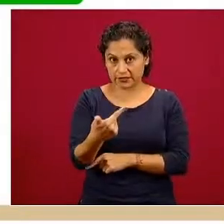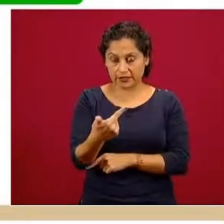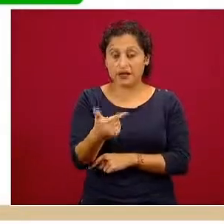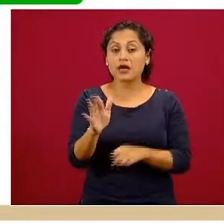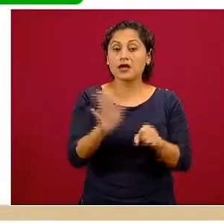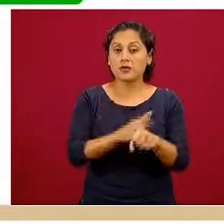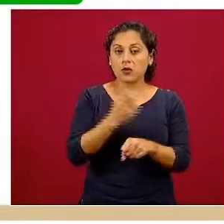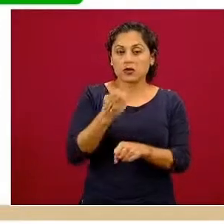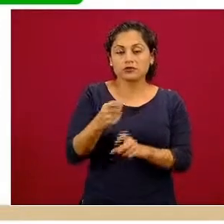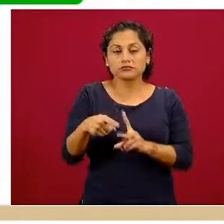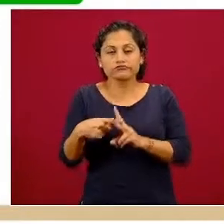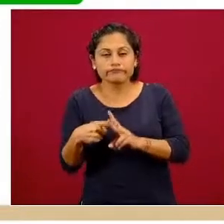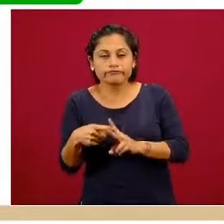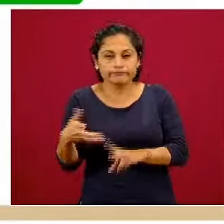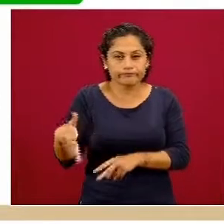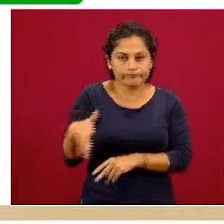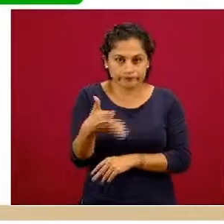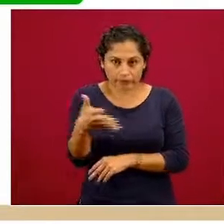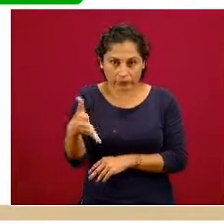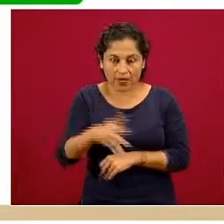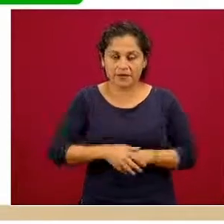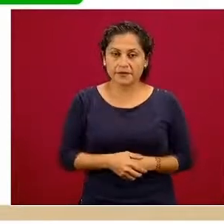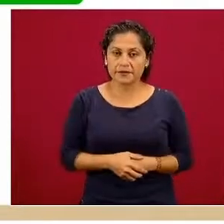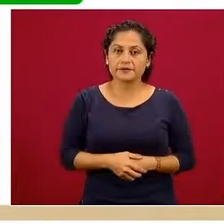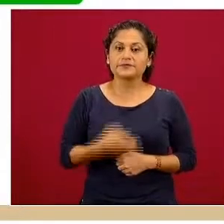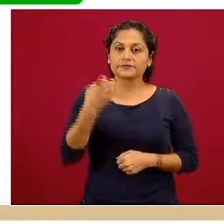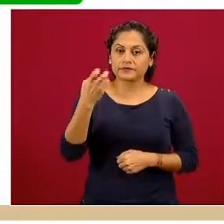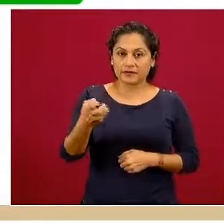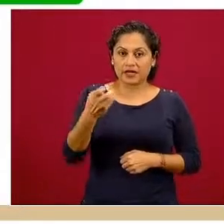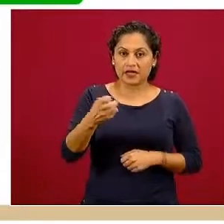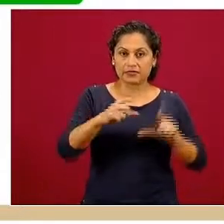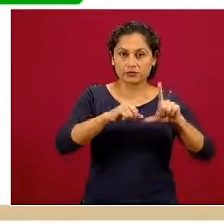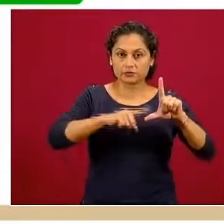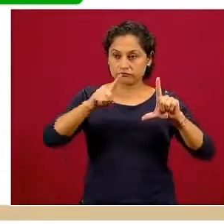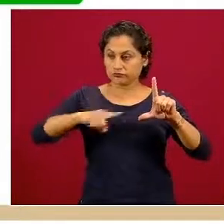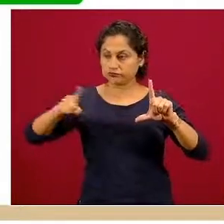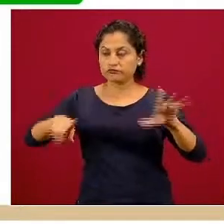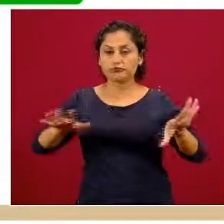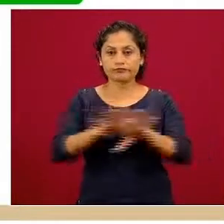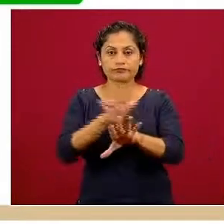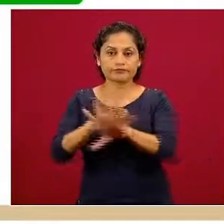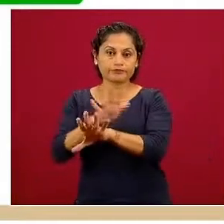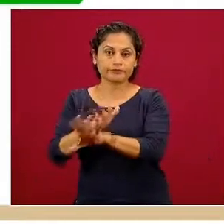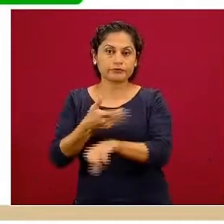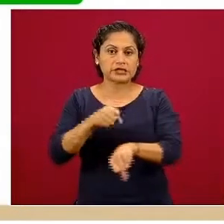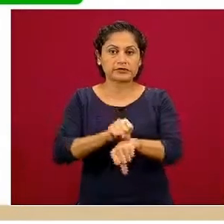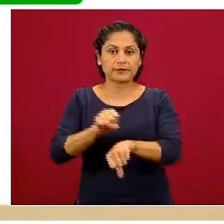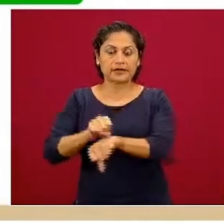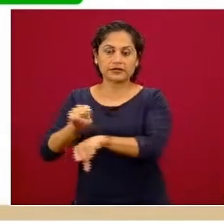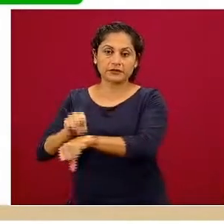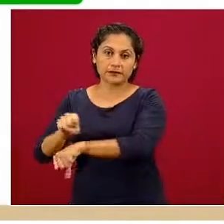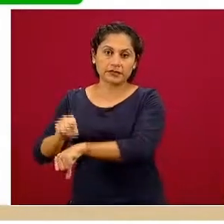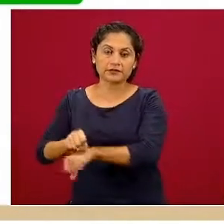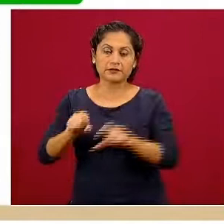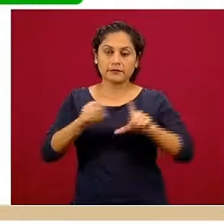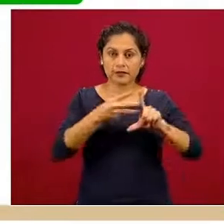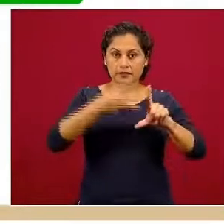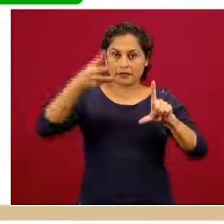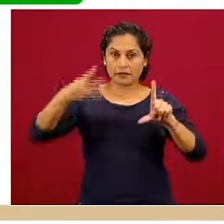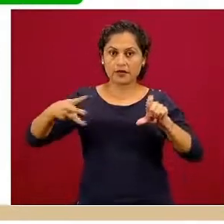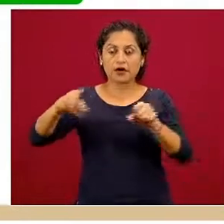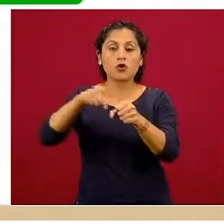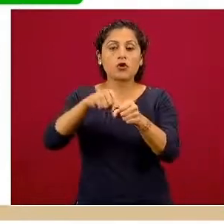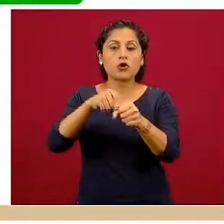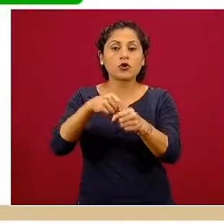estimación. Y estos también están distribuidos por semana epidemiológica y los vemos entonces representados en esa línea de color azul